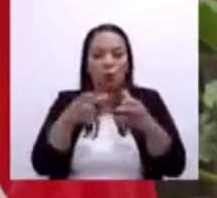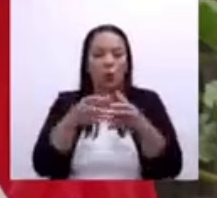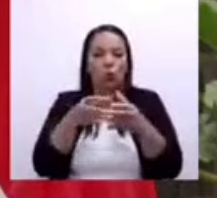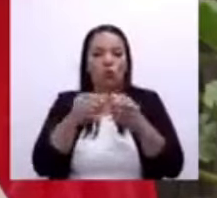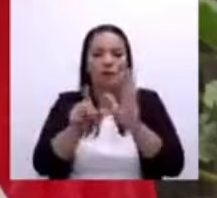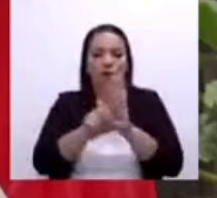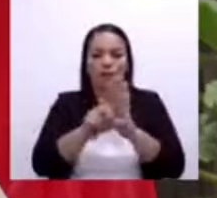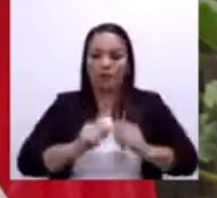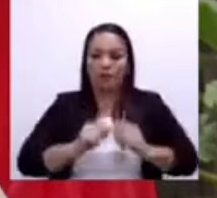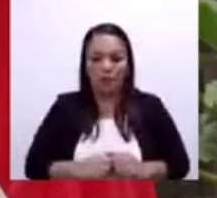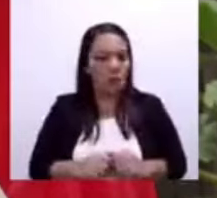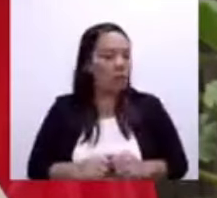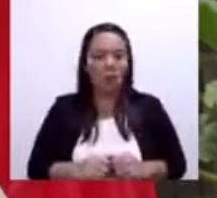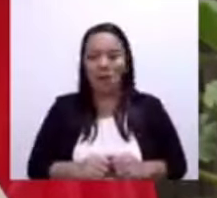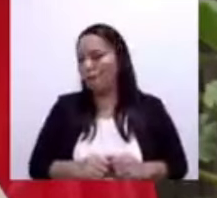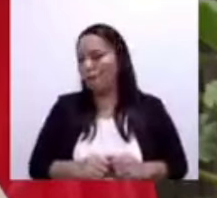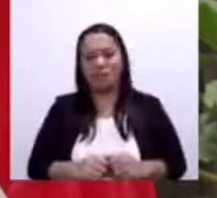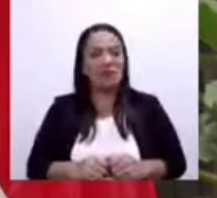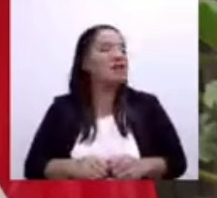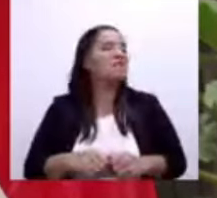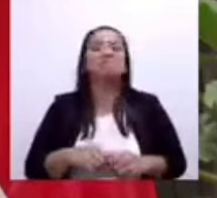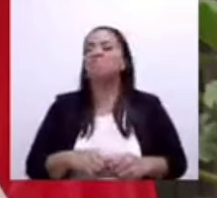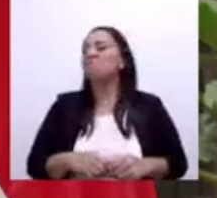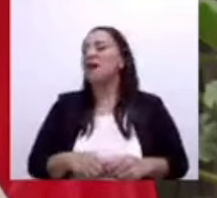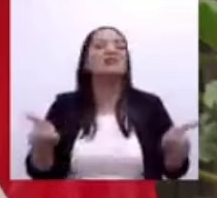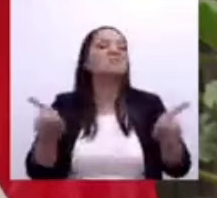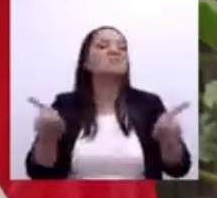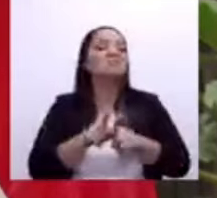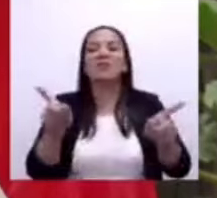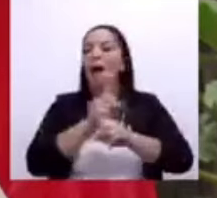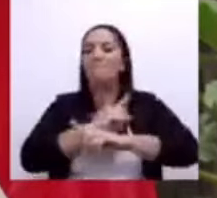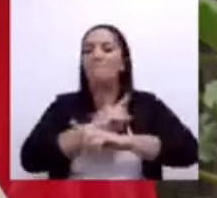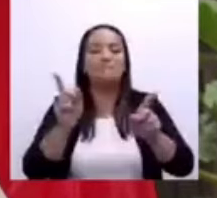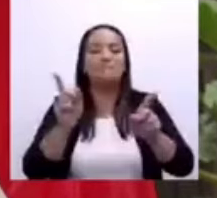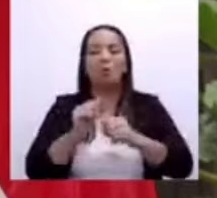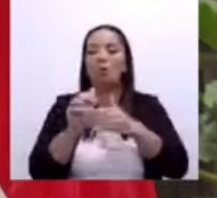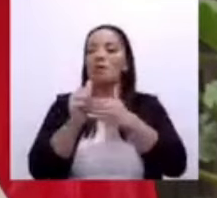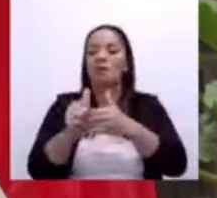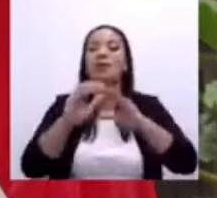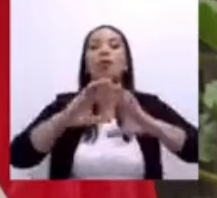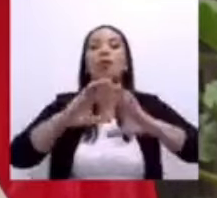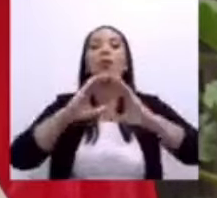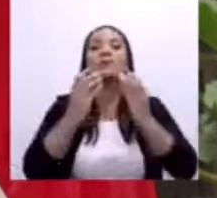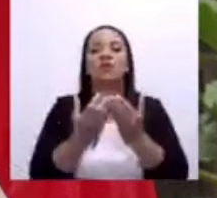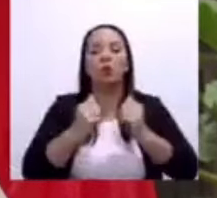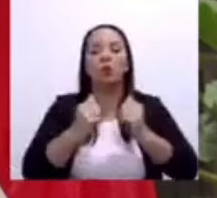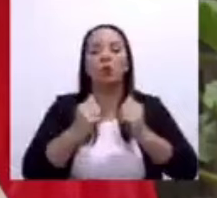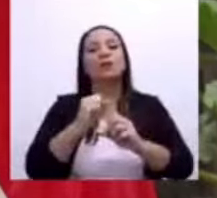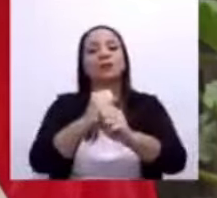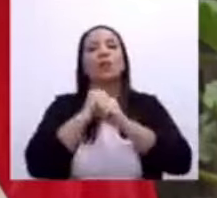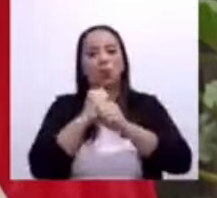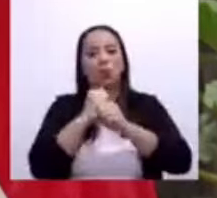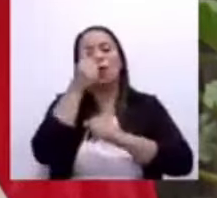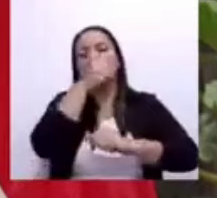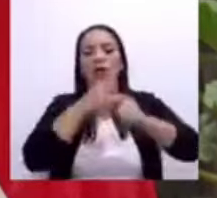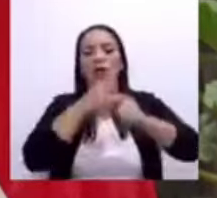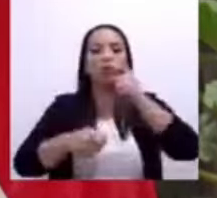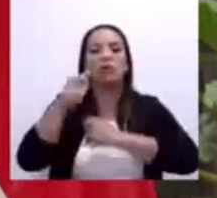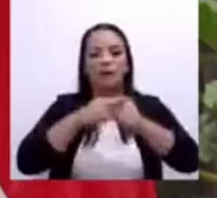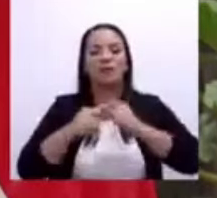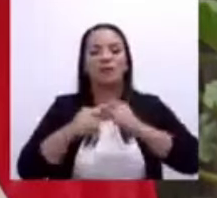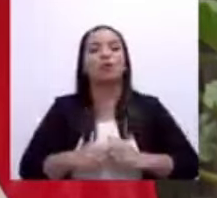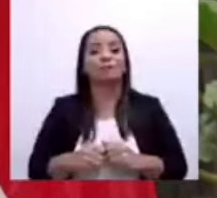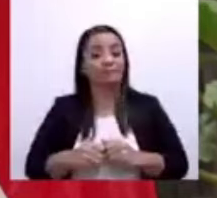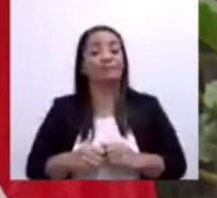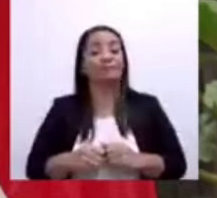menos presidir la Comisión de Seguridad de Narcotráfico al que el pueblo